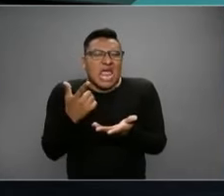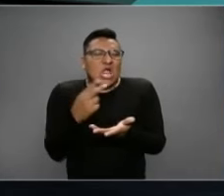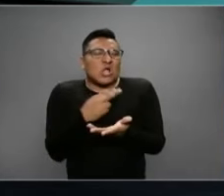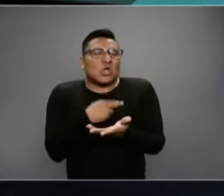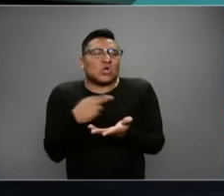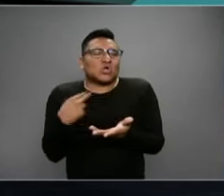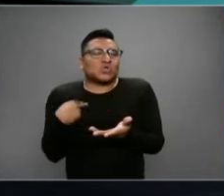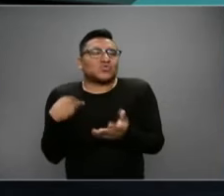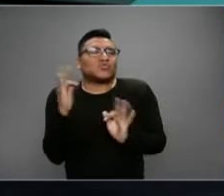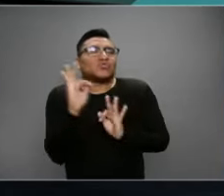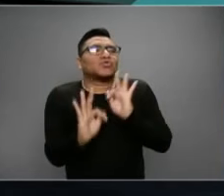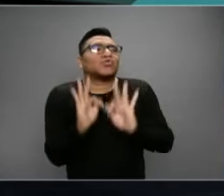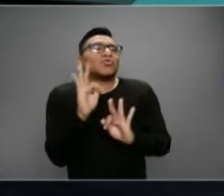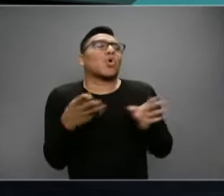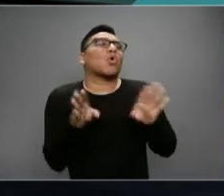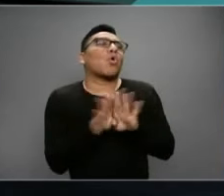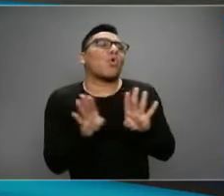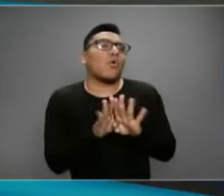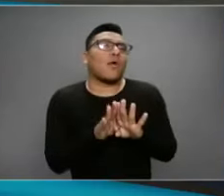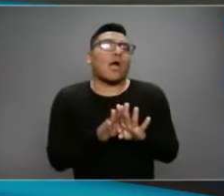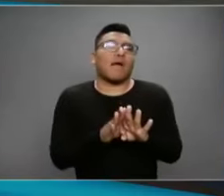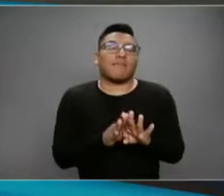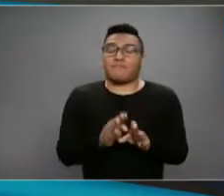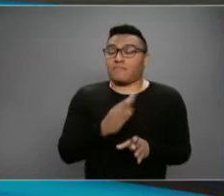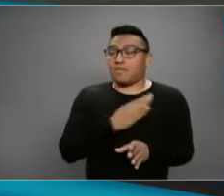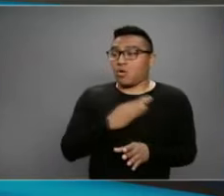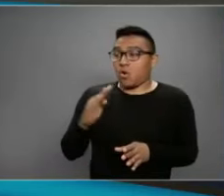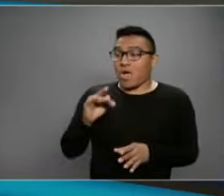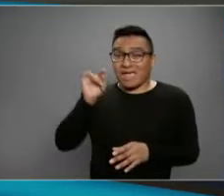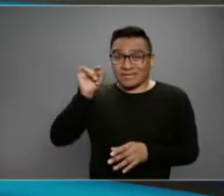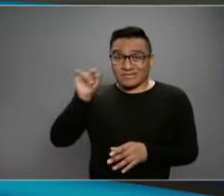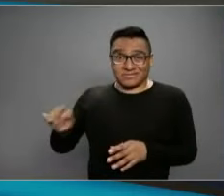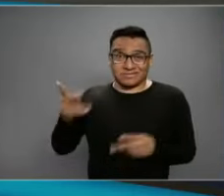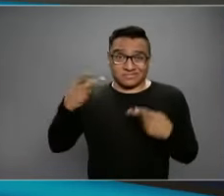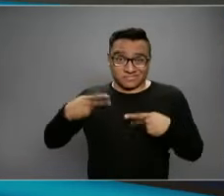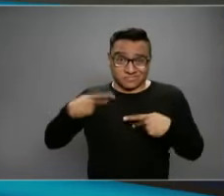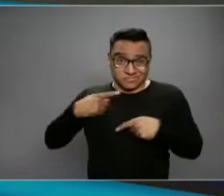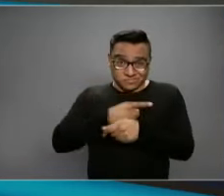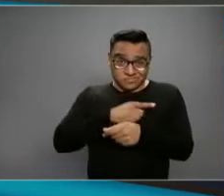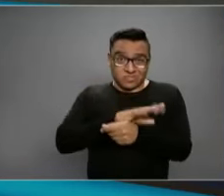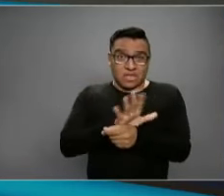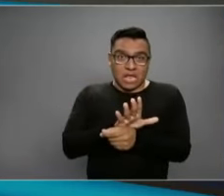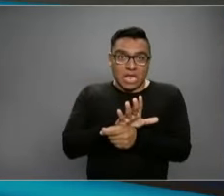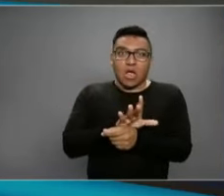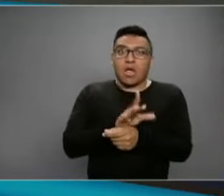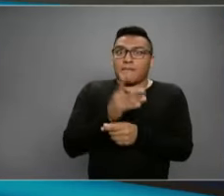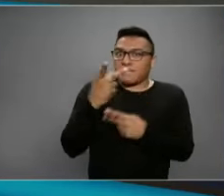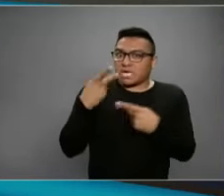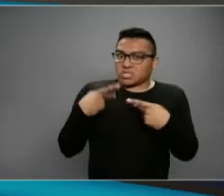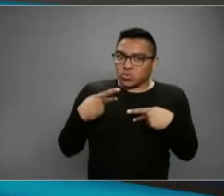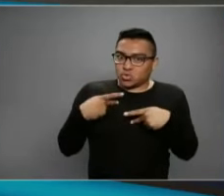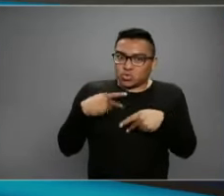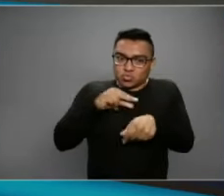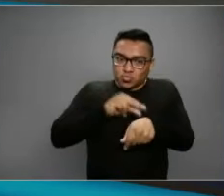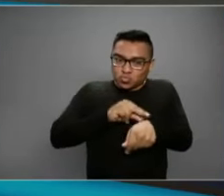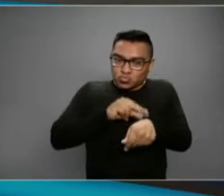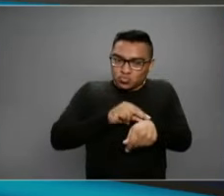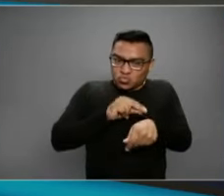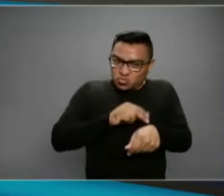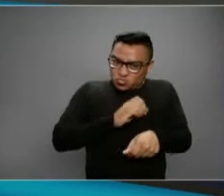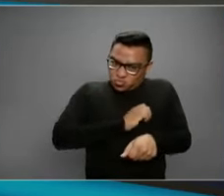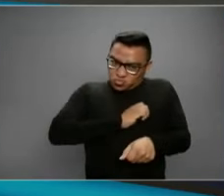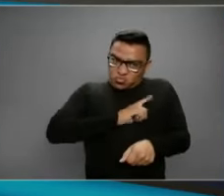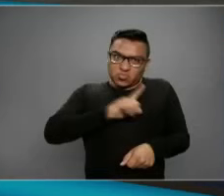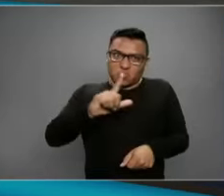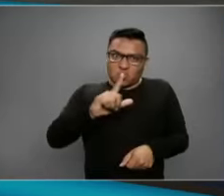neumonía? Bueno, esta persona tiene que ser evaluada por personal de salud bien calificado,